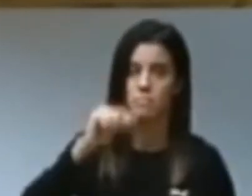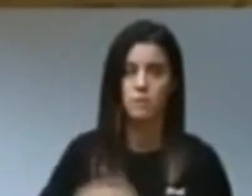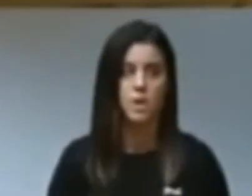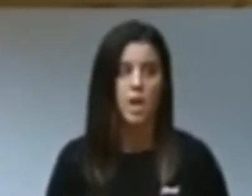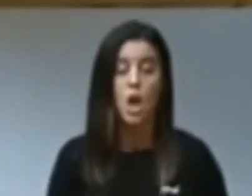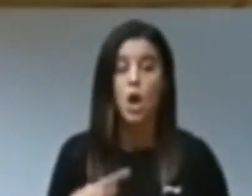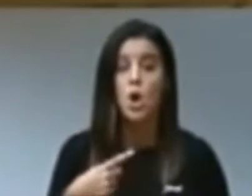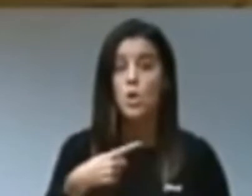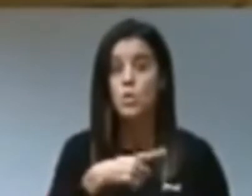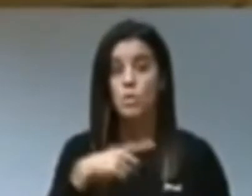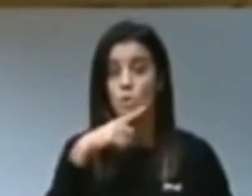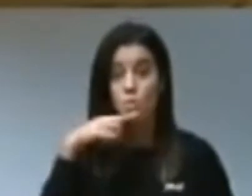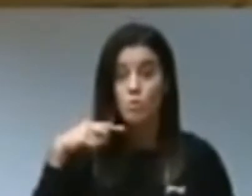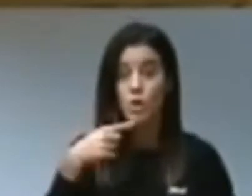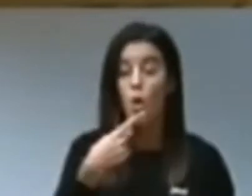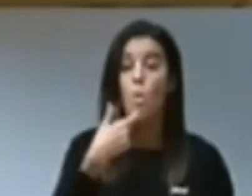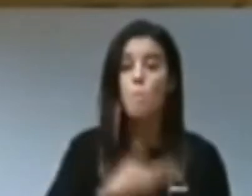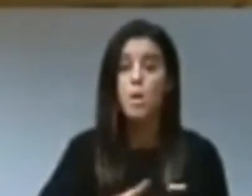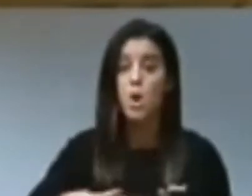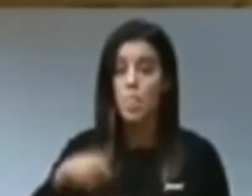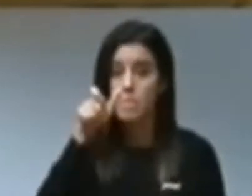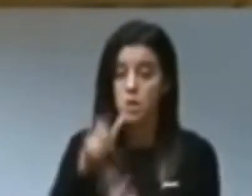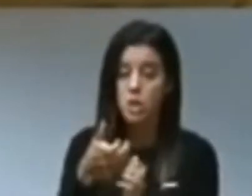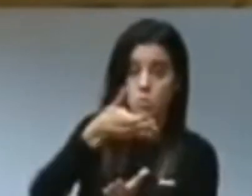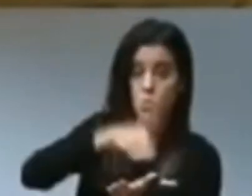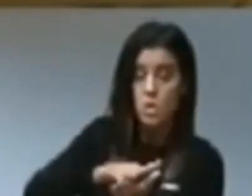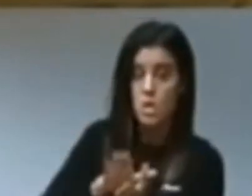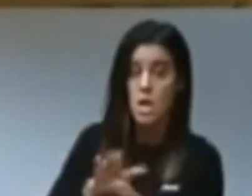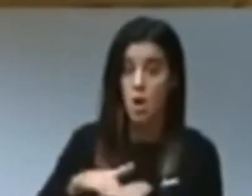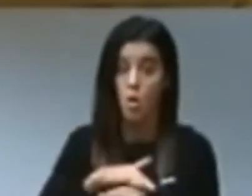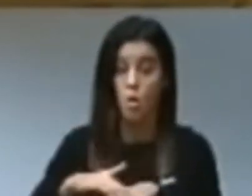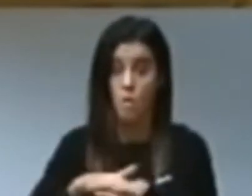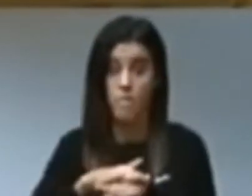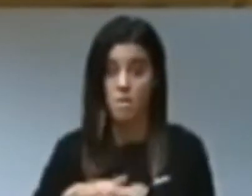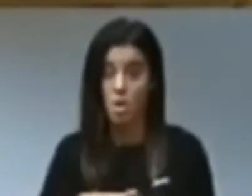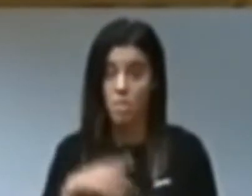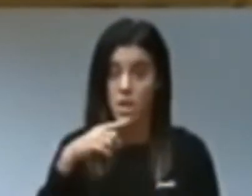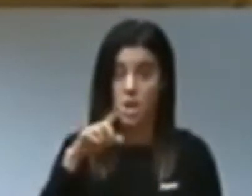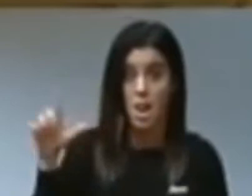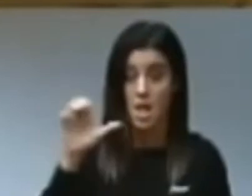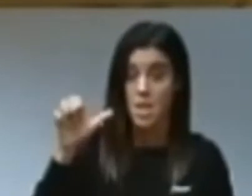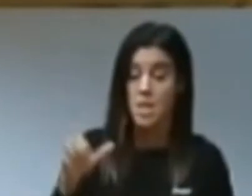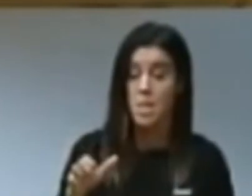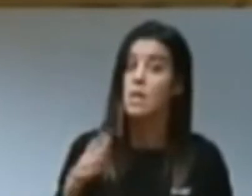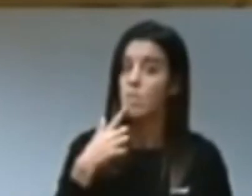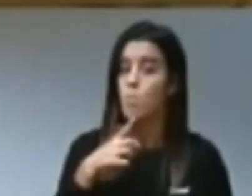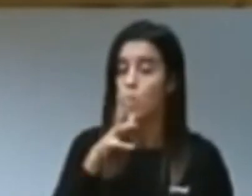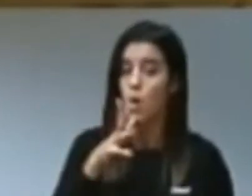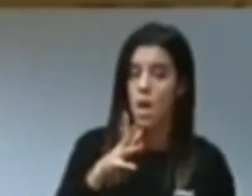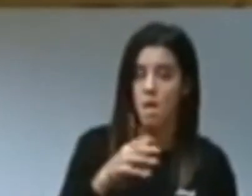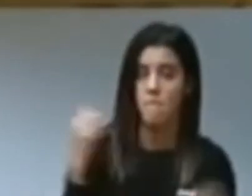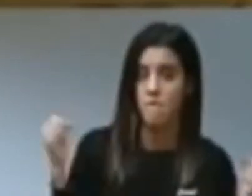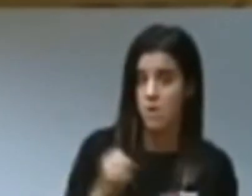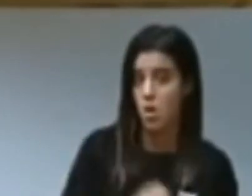Rusia perdió en la guerra civil un millón y medio de personas. En los primeros cinco años del gobierno de Lenin, de hambre y frío, perdió